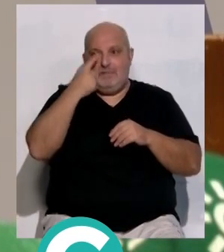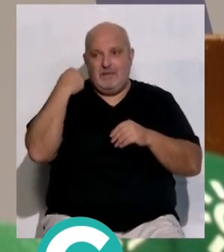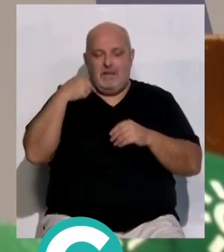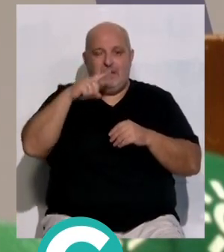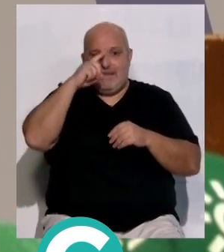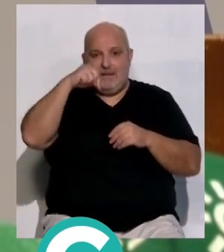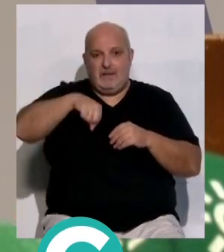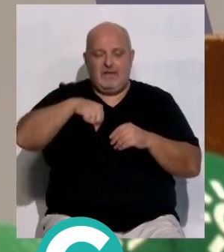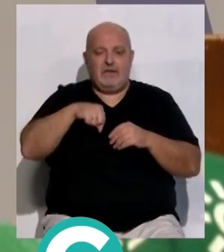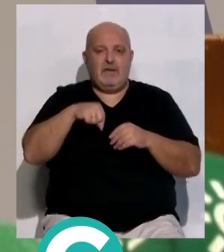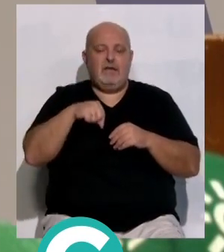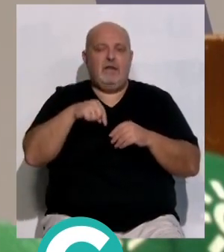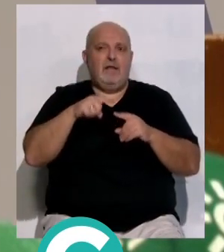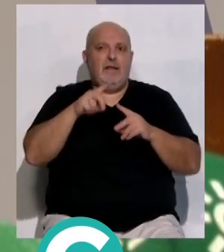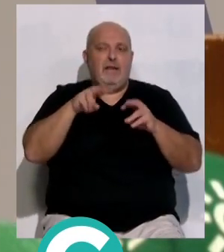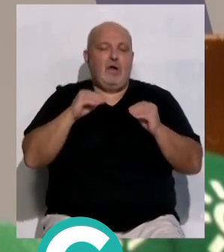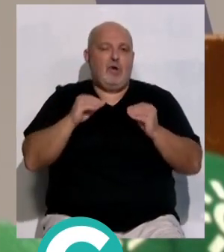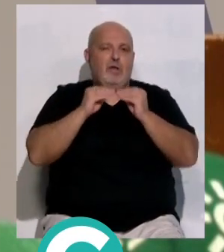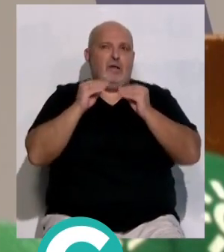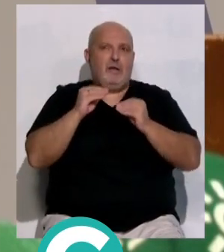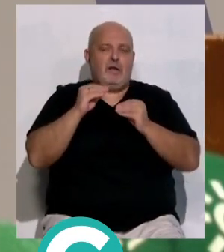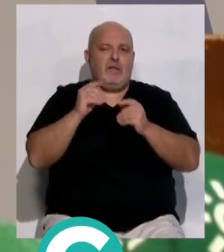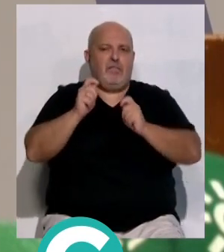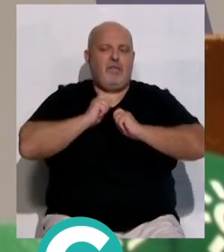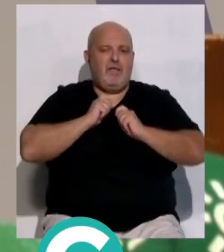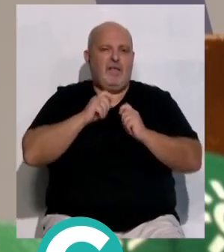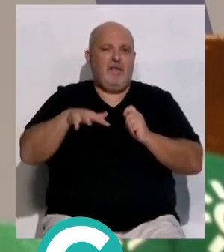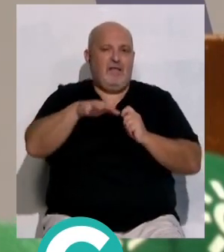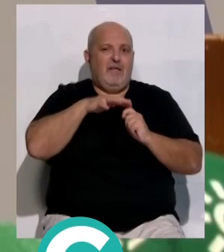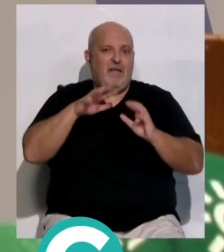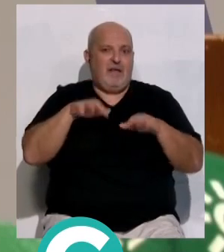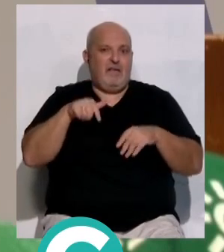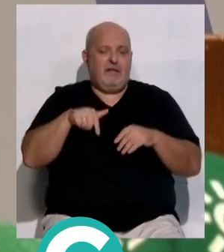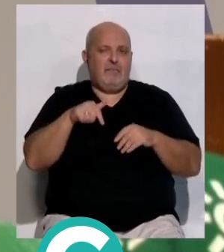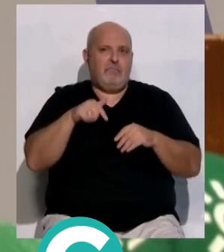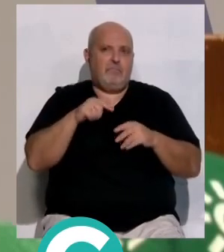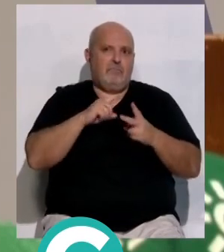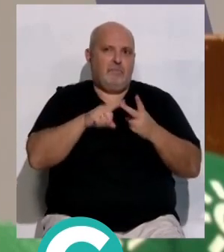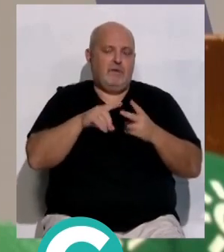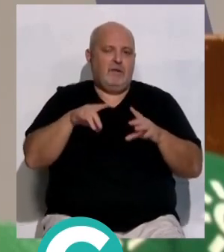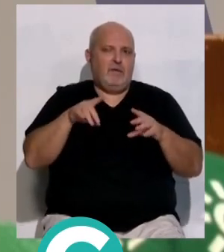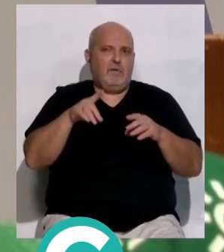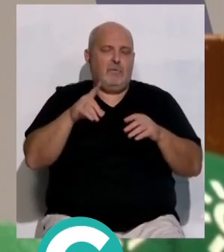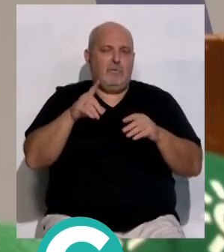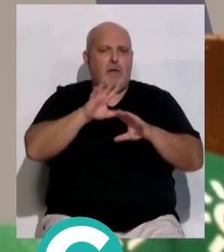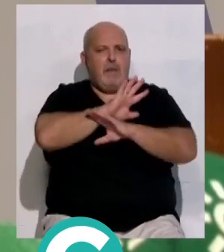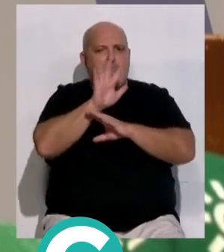como este año, que le atraen a la ciudad portuaria de Cádiz y al territorio una imagen fuera